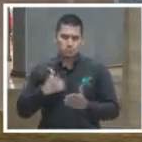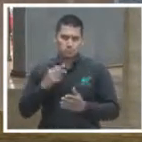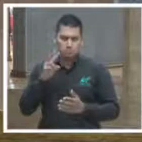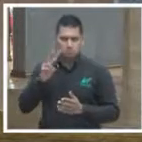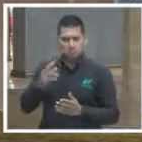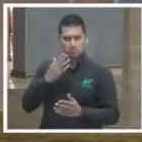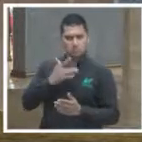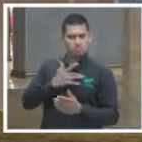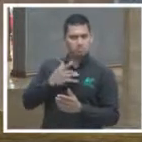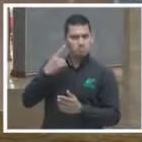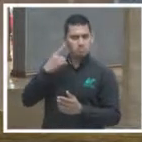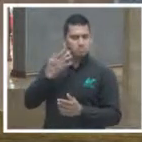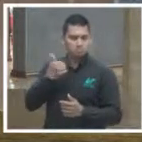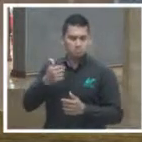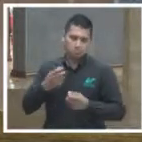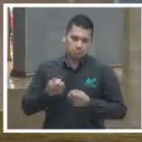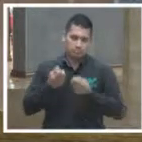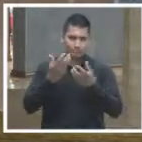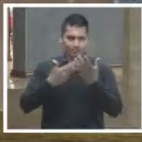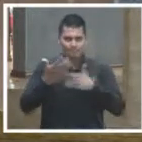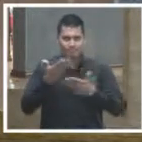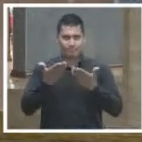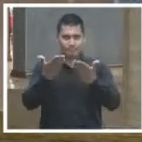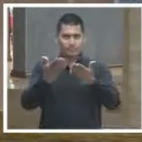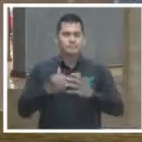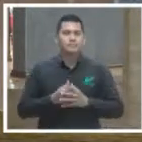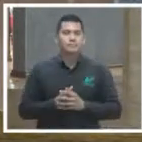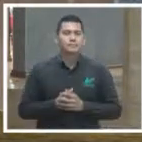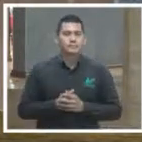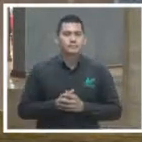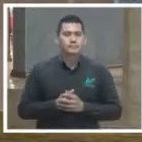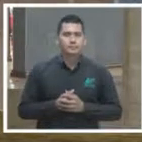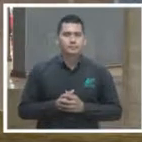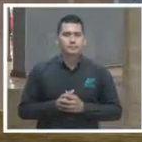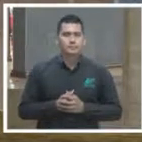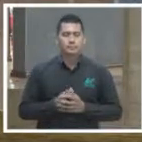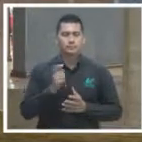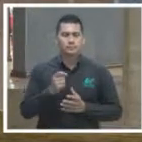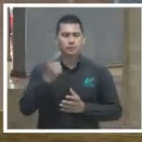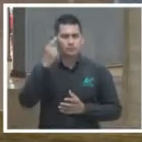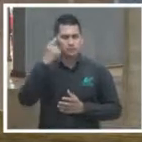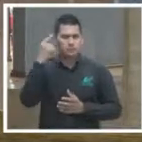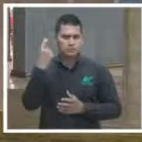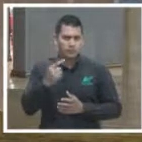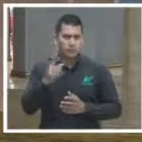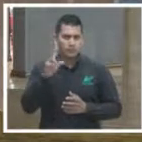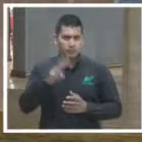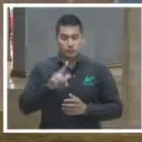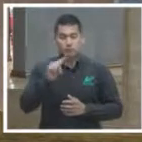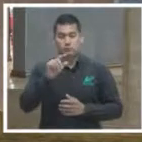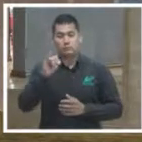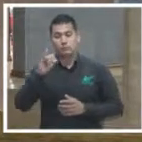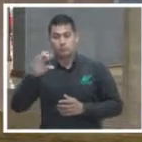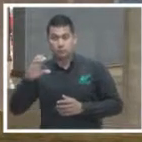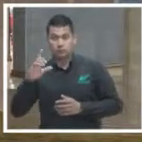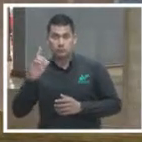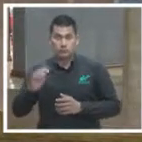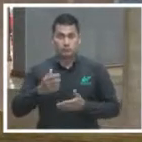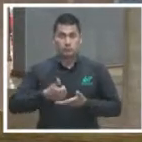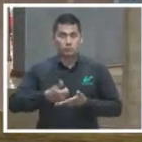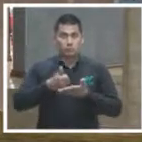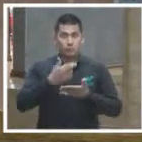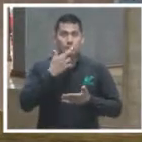pertinente para señalar una de las grandes ventajas que tienen las tecnologías de información sobre todo